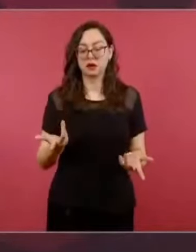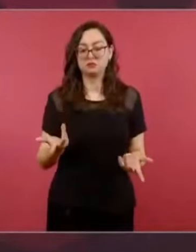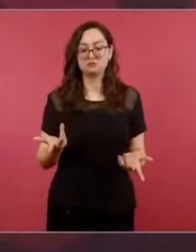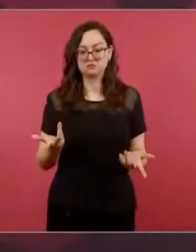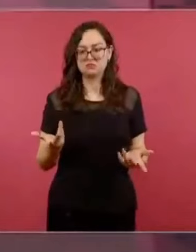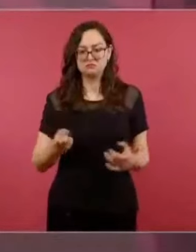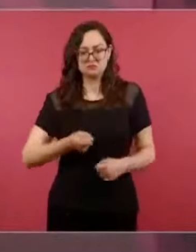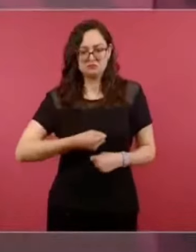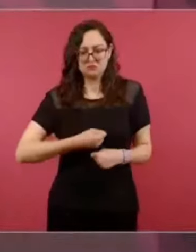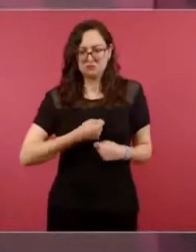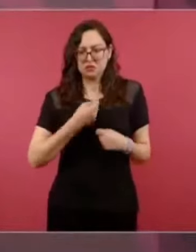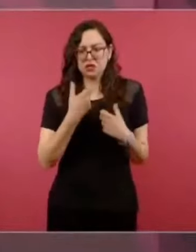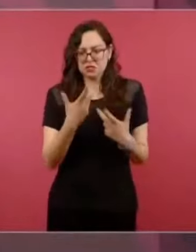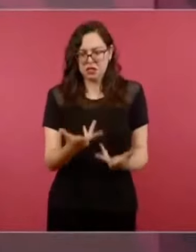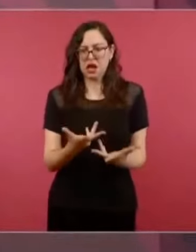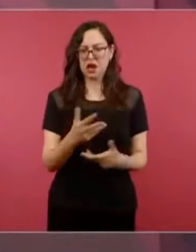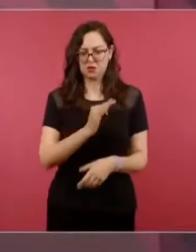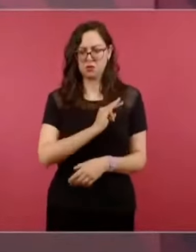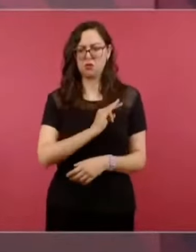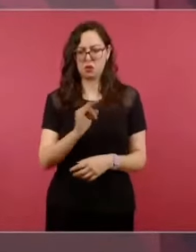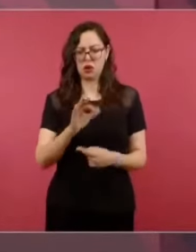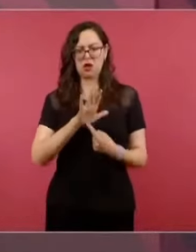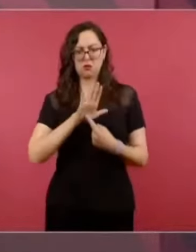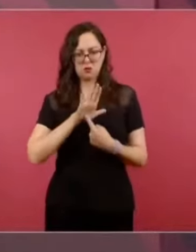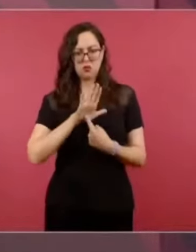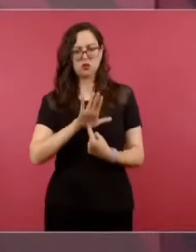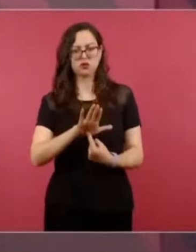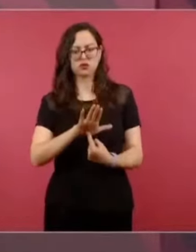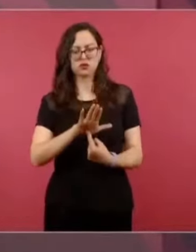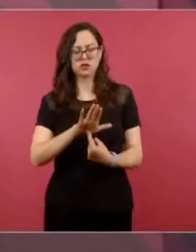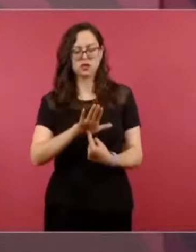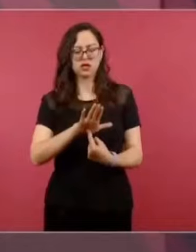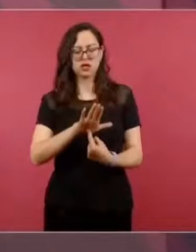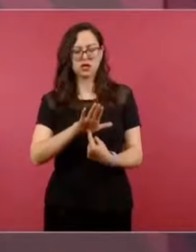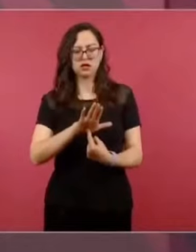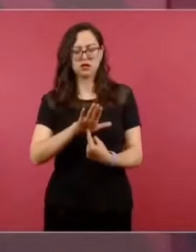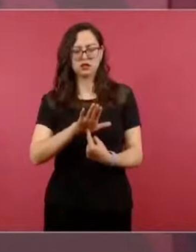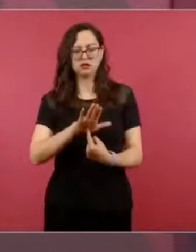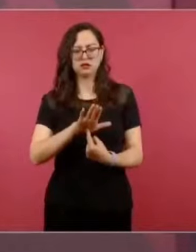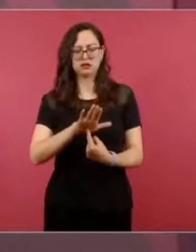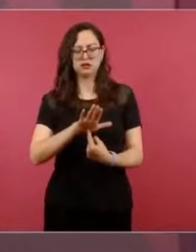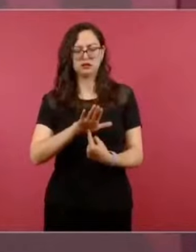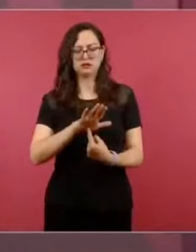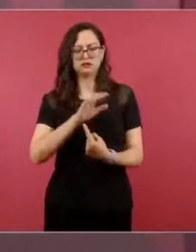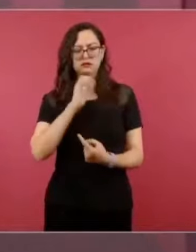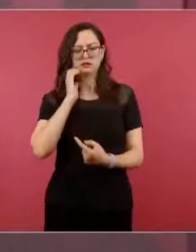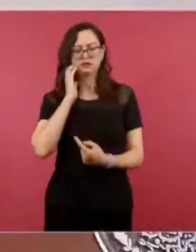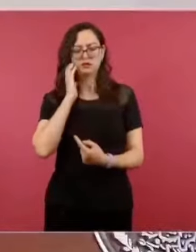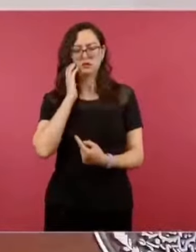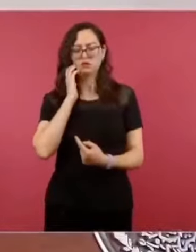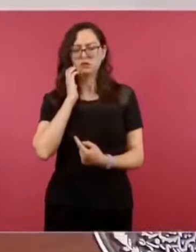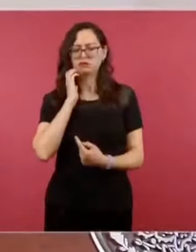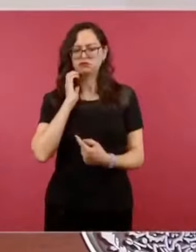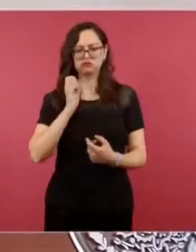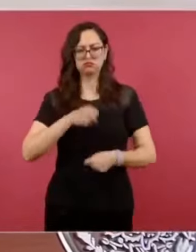que se excedan